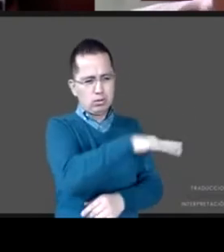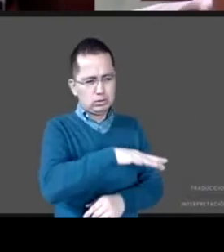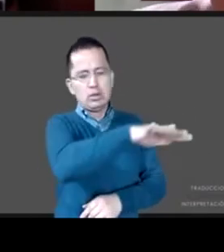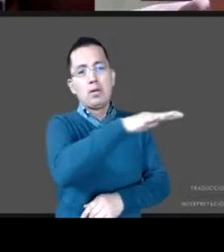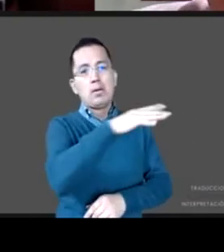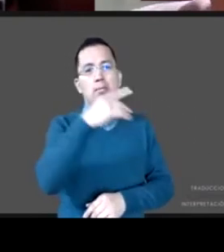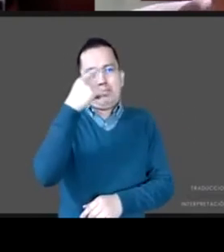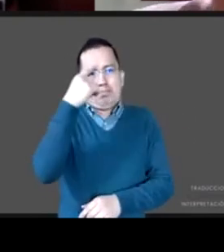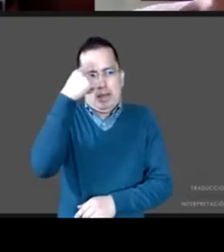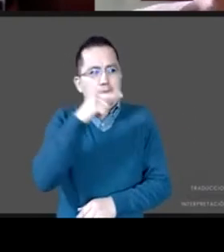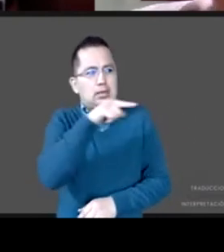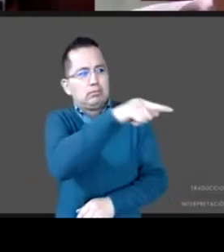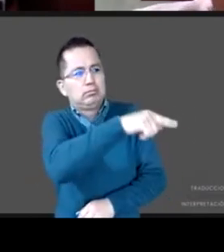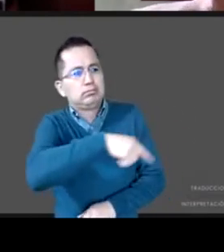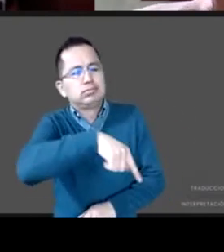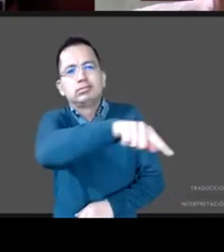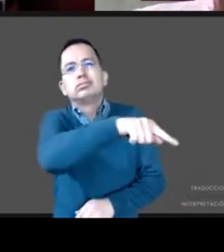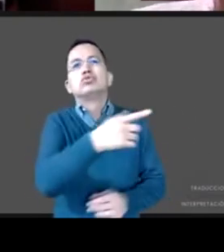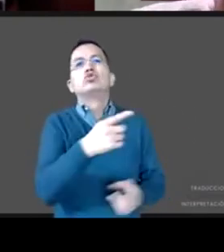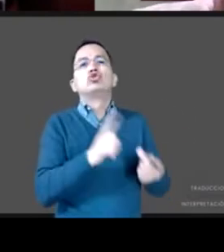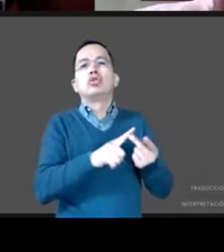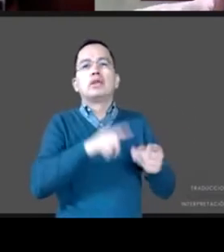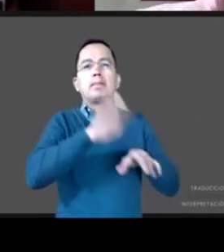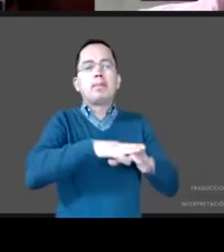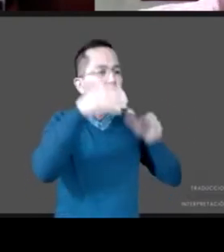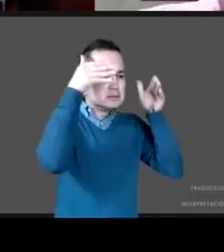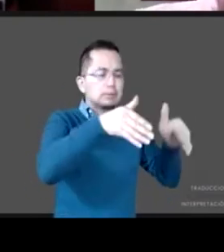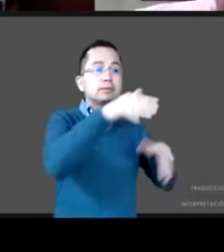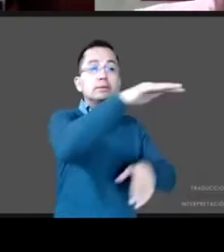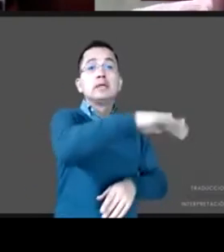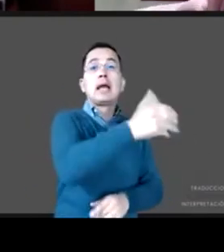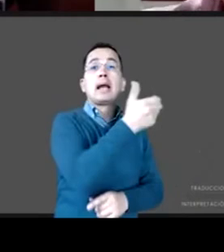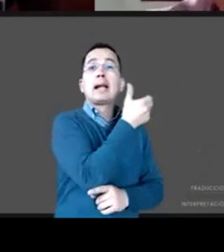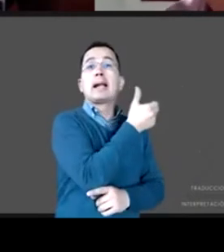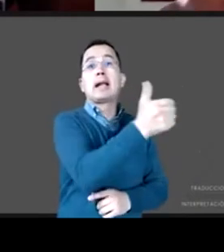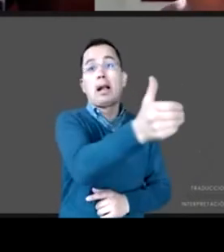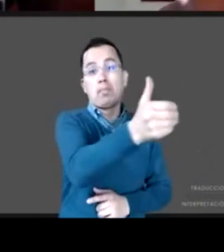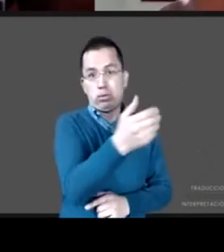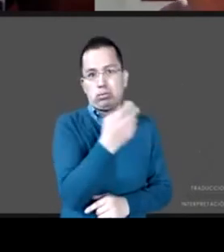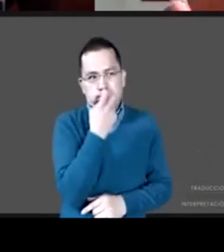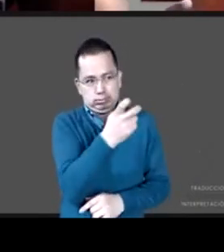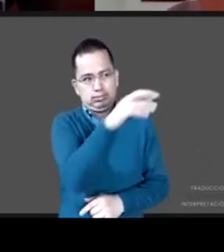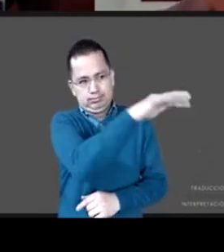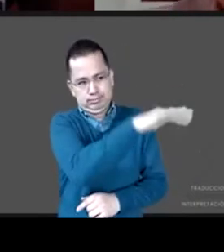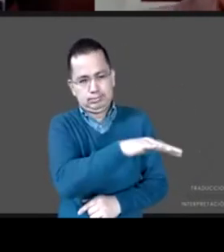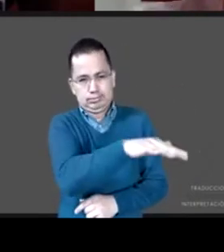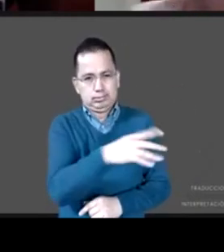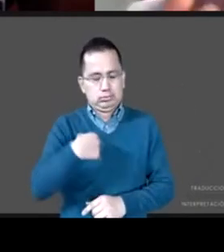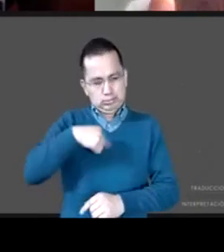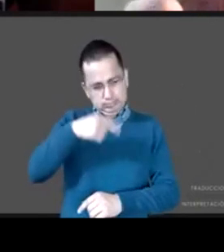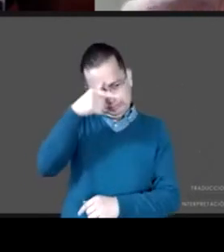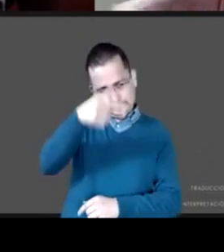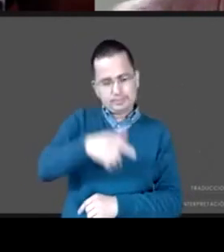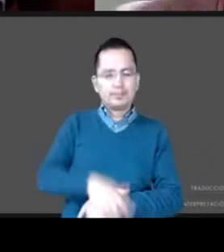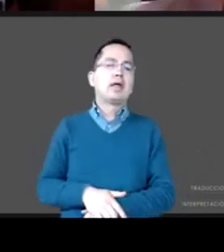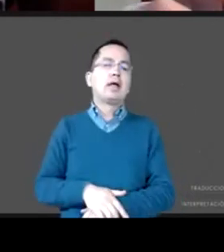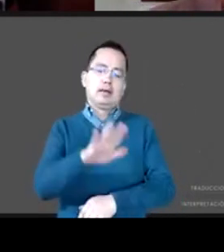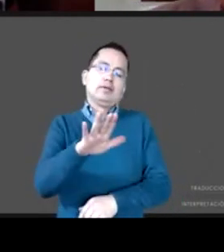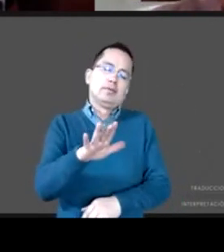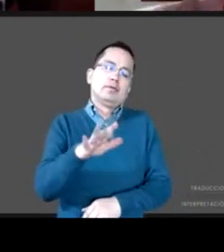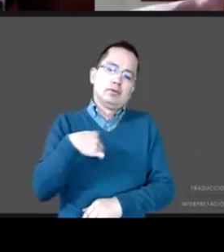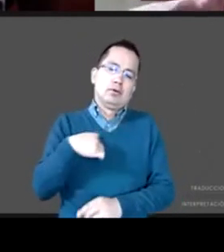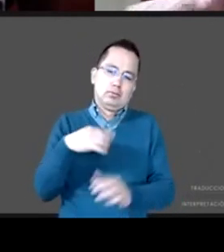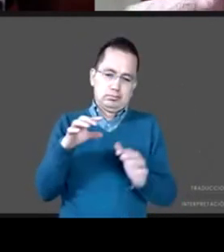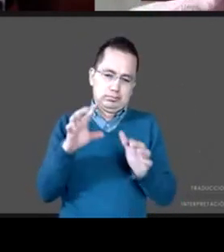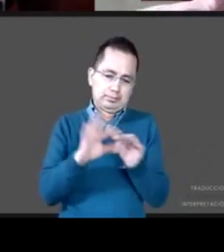desagregación en el ámbito rural que es parte de los elementos que hemos identificado insisto haremos la presentación pública mucho más